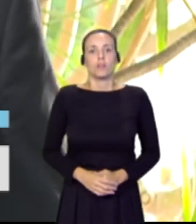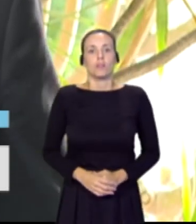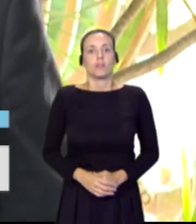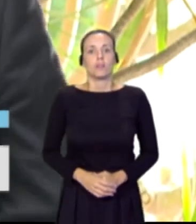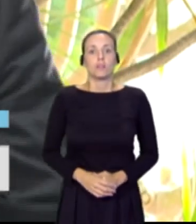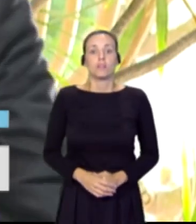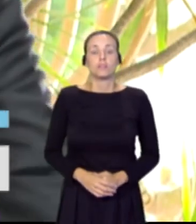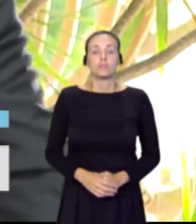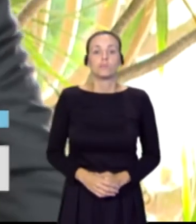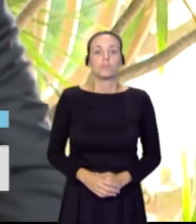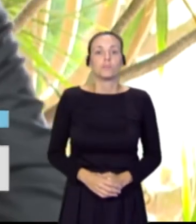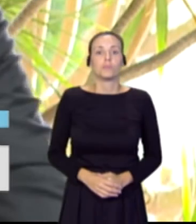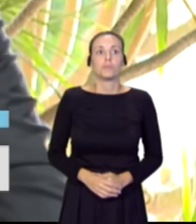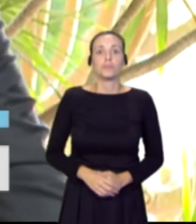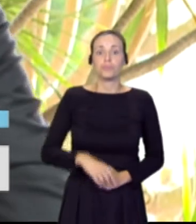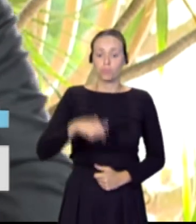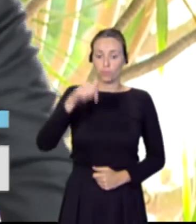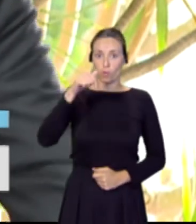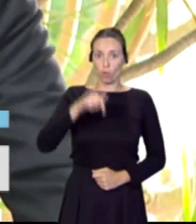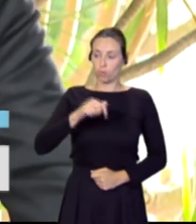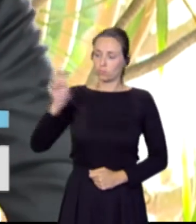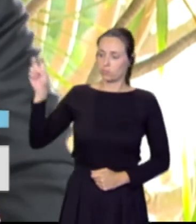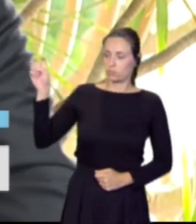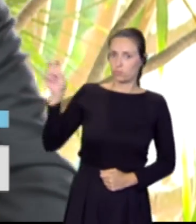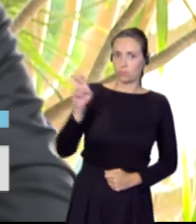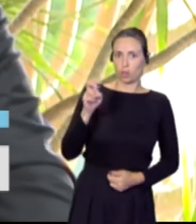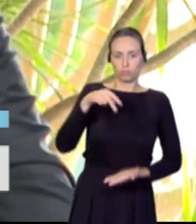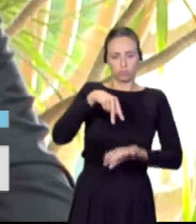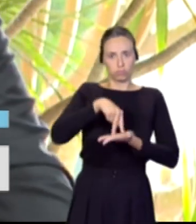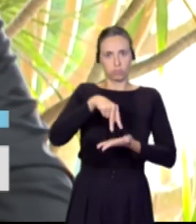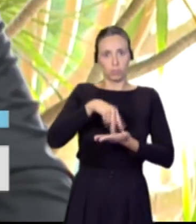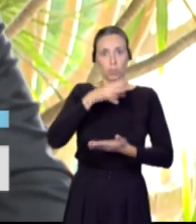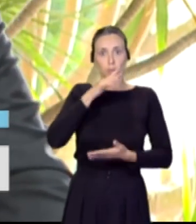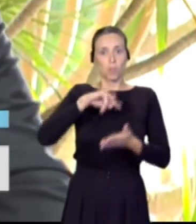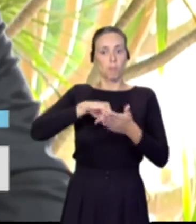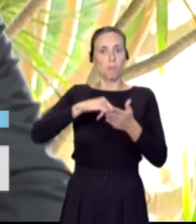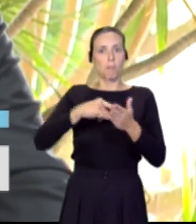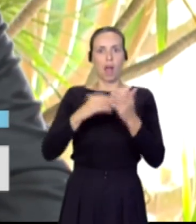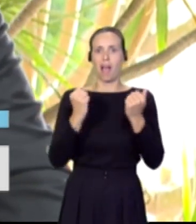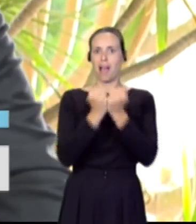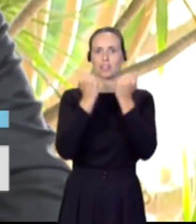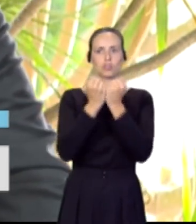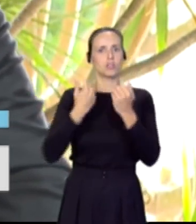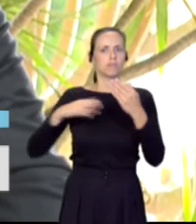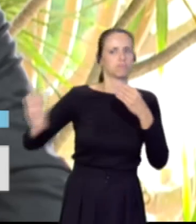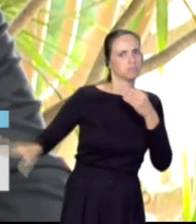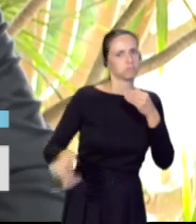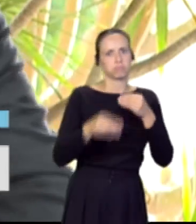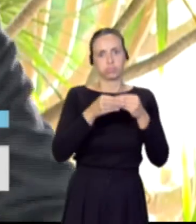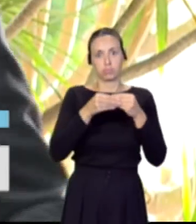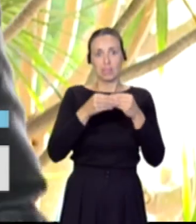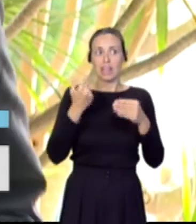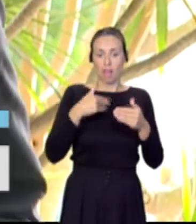con un plan de acción adicional a lo que ya se está haciendo, que